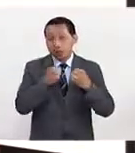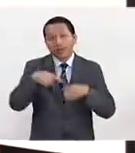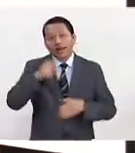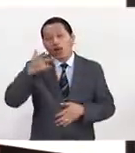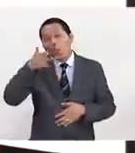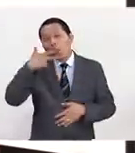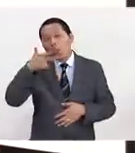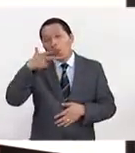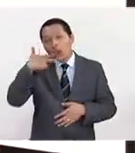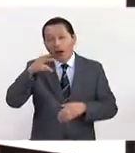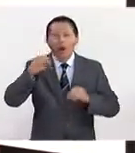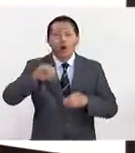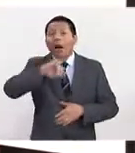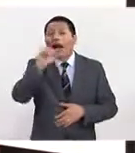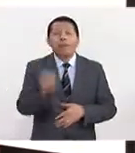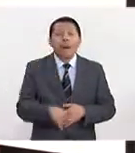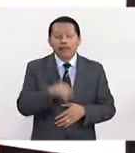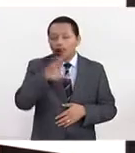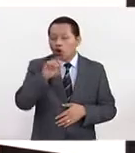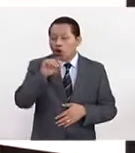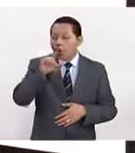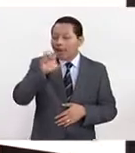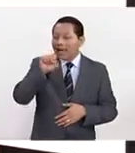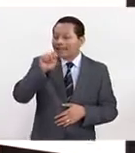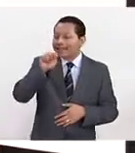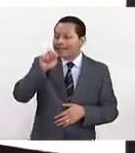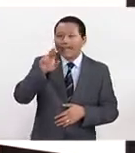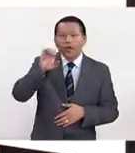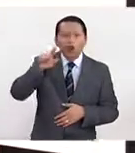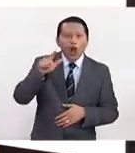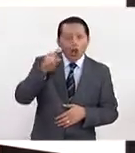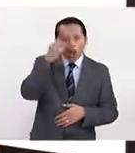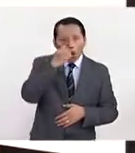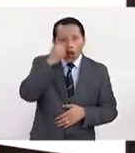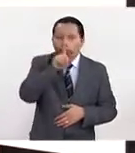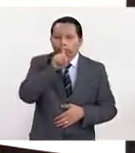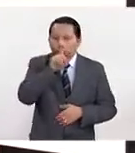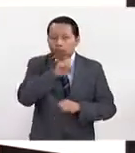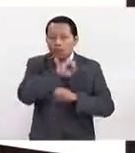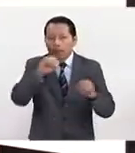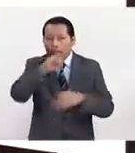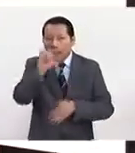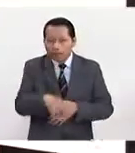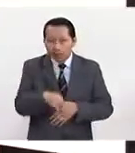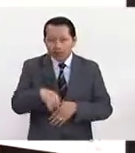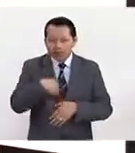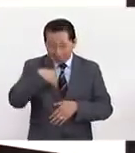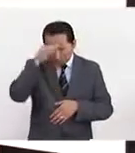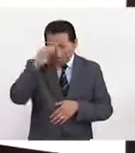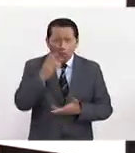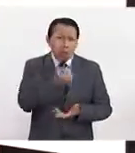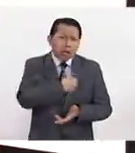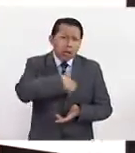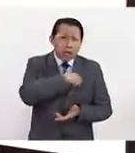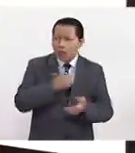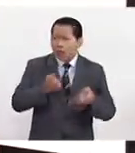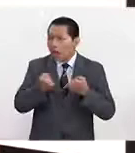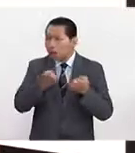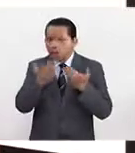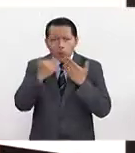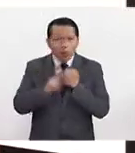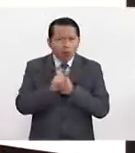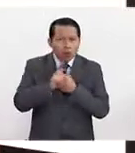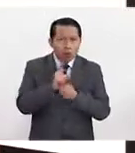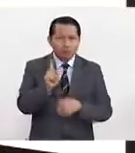O nunca te has hecho un estudio de colesterol, Porque algunas veces dicen, bueno, me infarté, yo aparentemente era sano, hacía ejercicio, no tenía problema. Pero